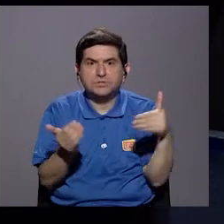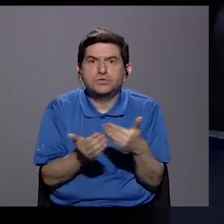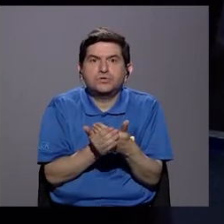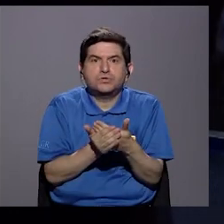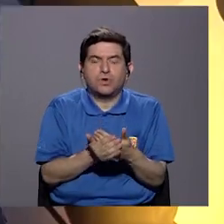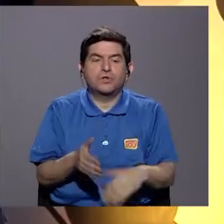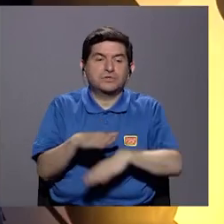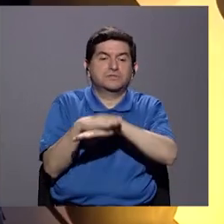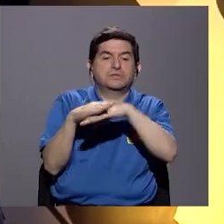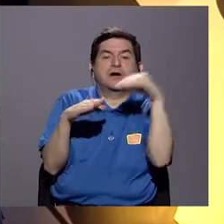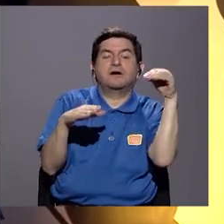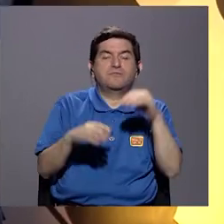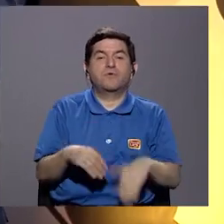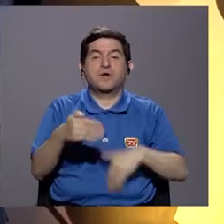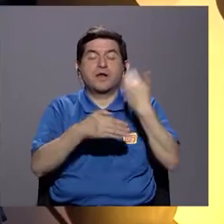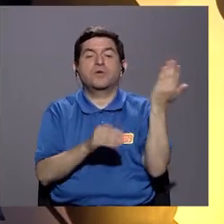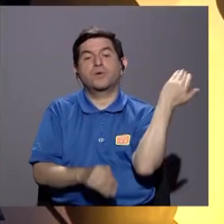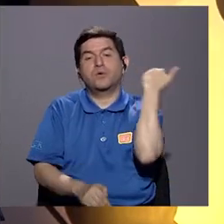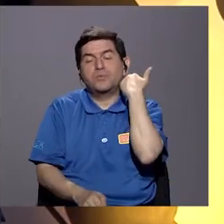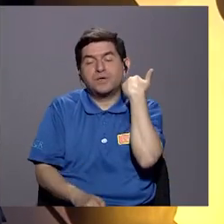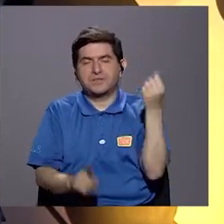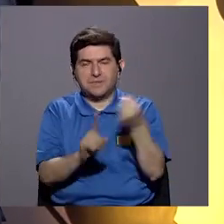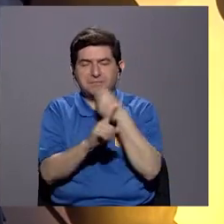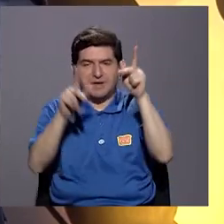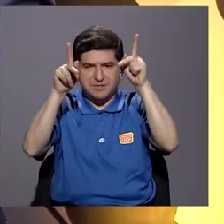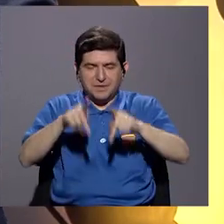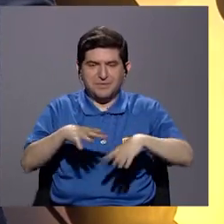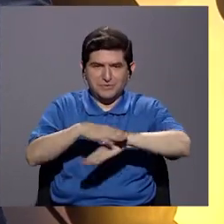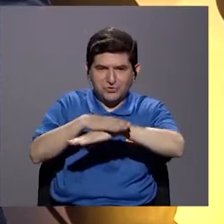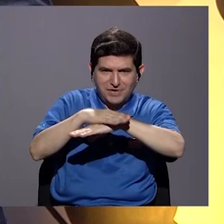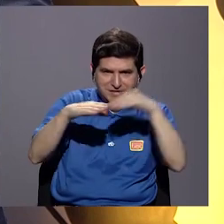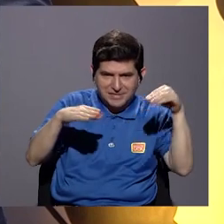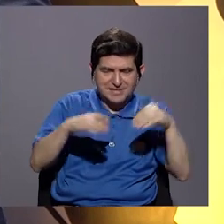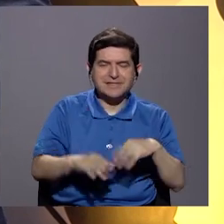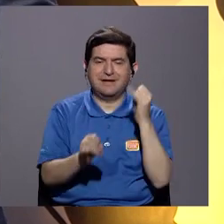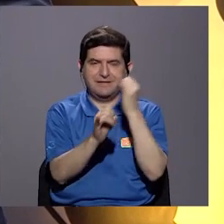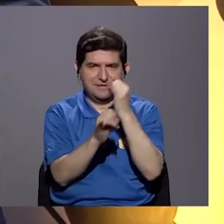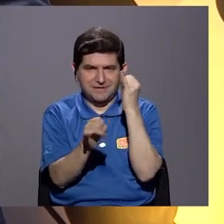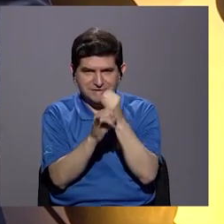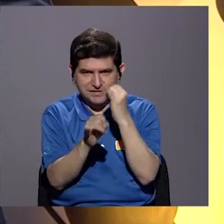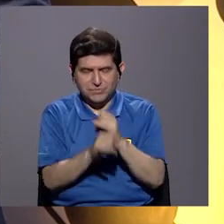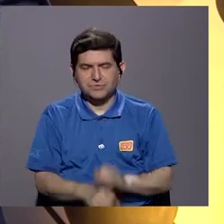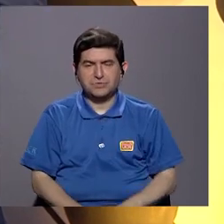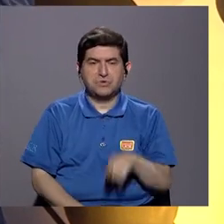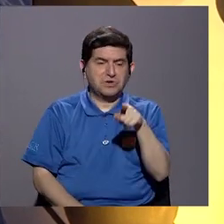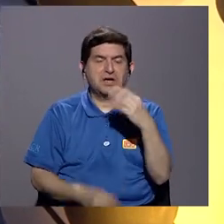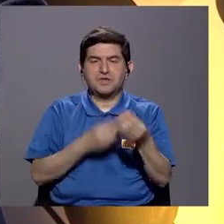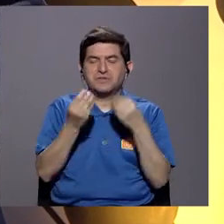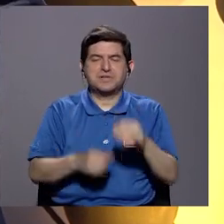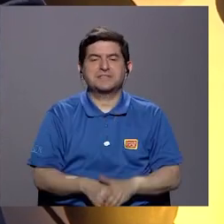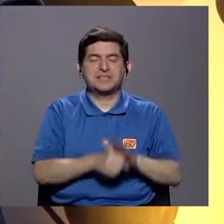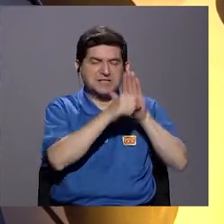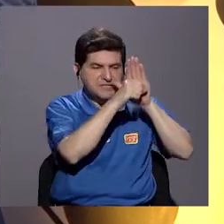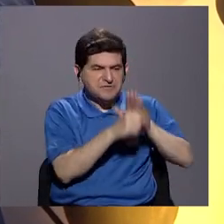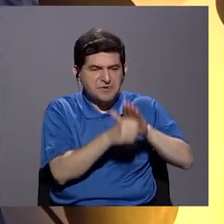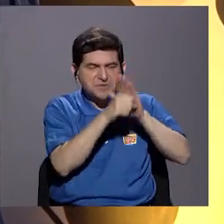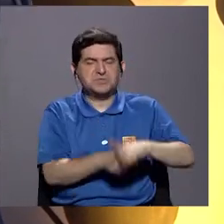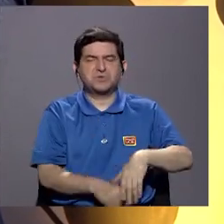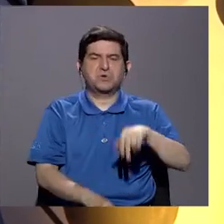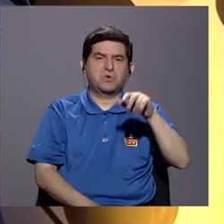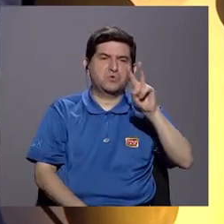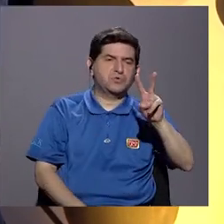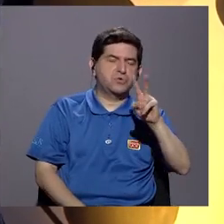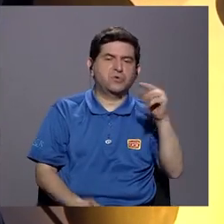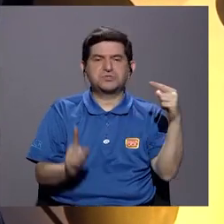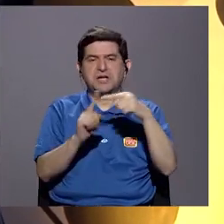somos todos los que estamos afuera a ser luego víctimas de la violencia de esa gente que va a salir de una institución que lo que hizo simplemente fue reprimirlas por dos,